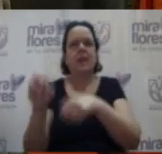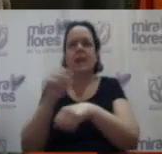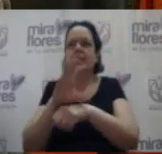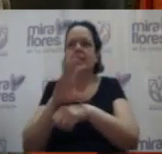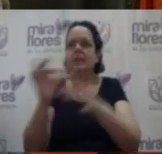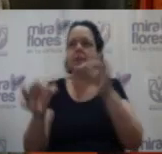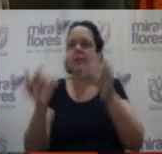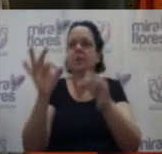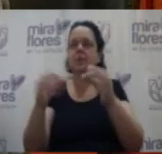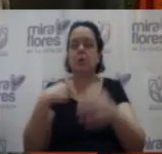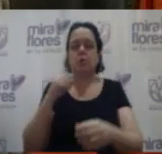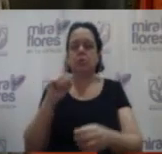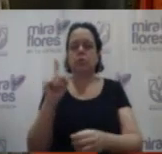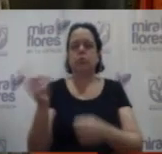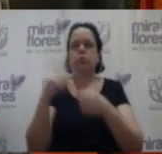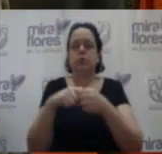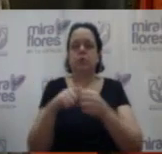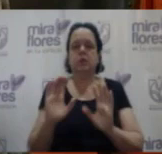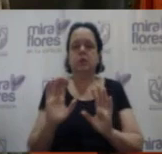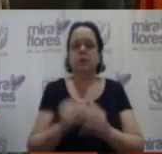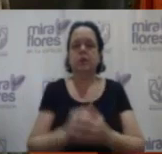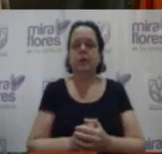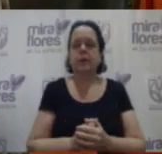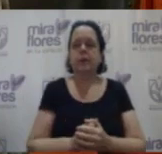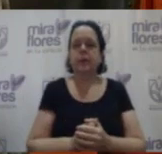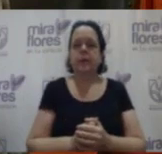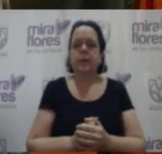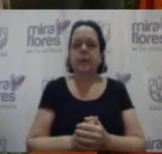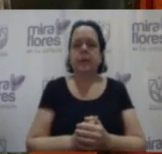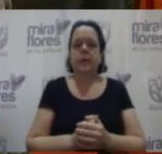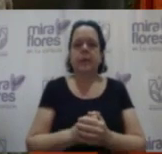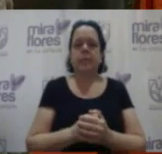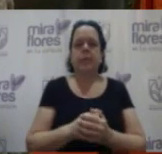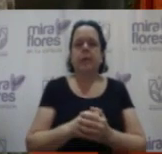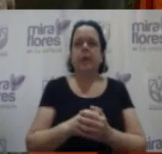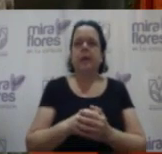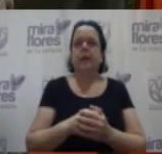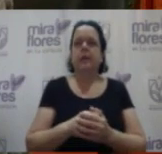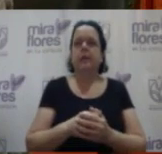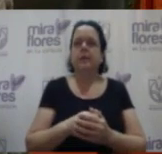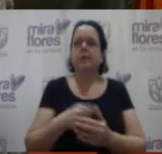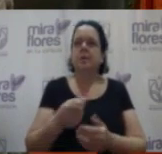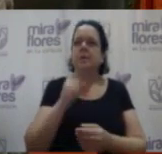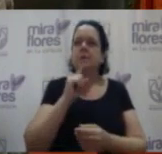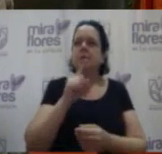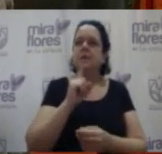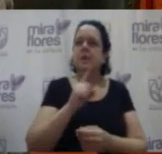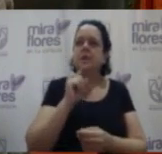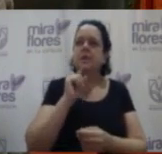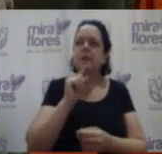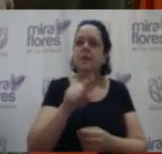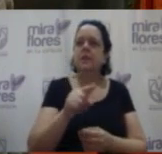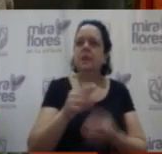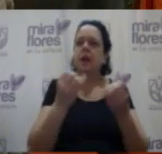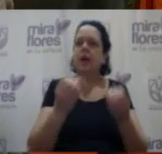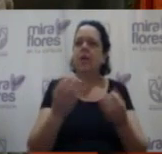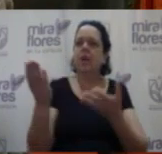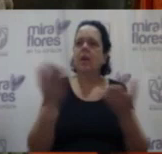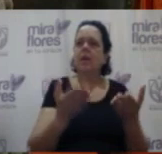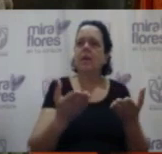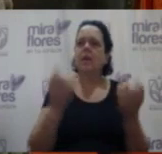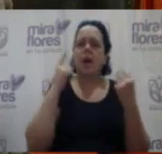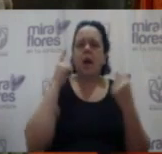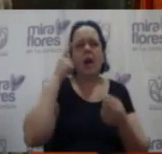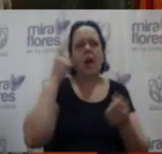a la cual no pertenezco y se transmite ahora al acuerdo de